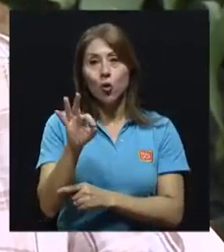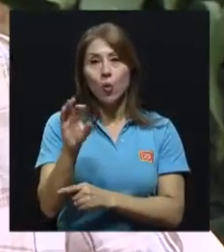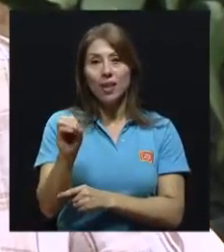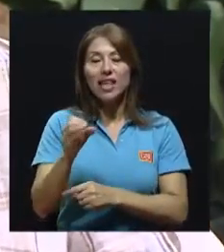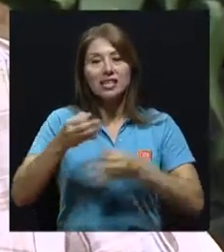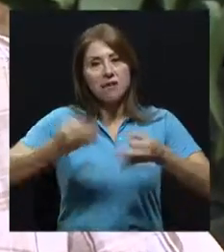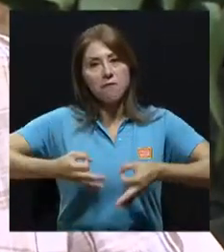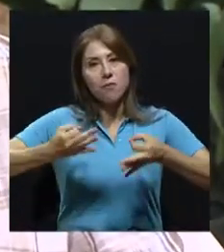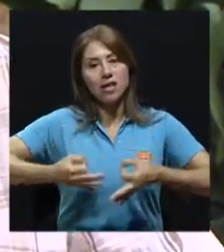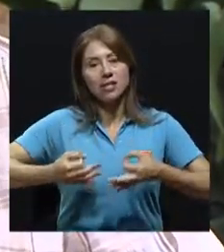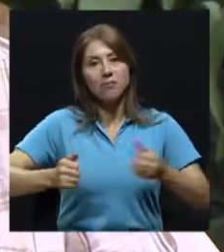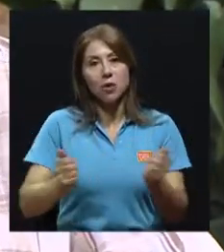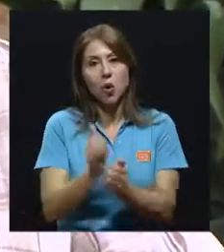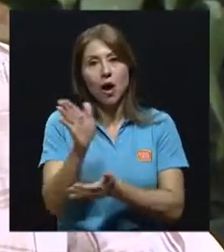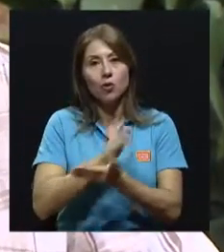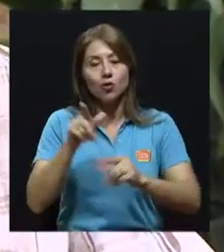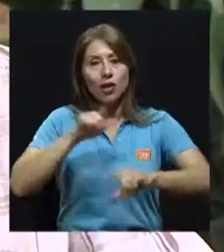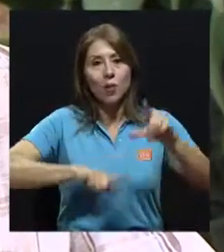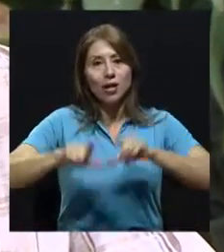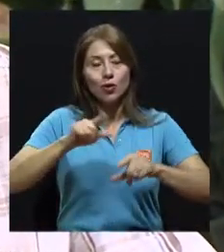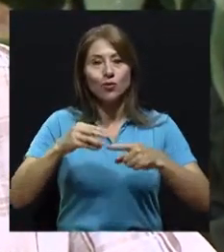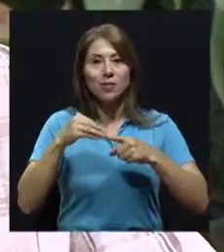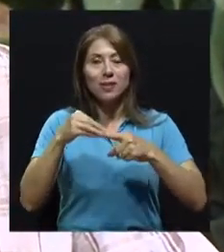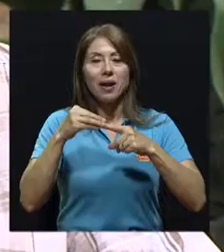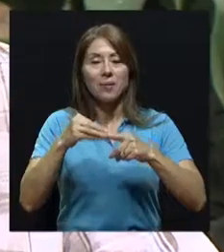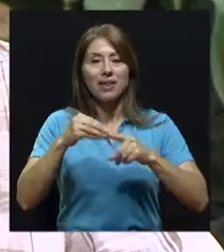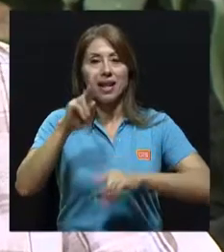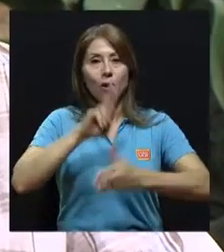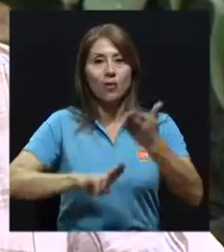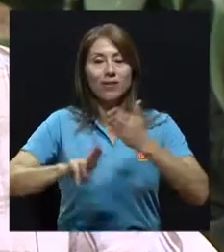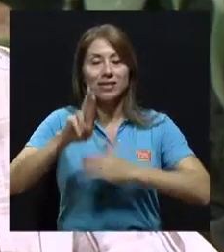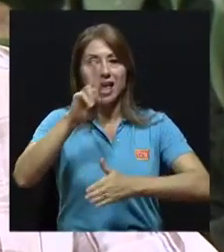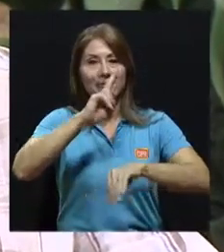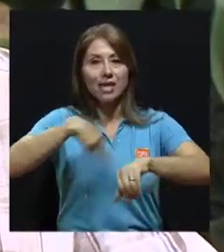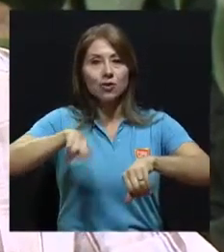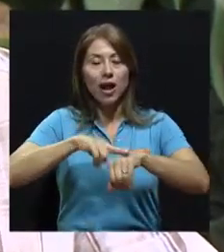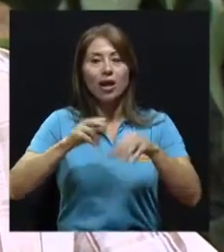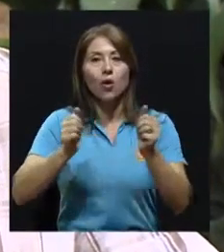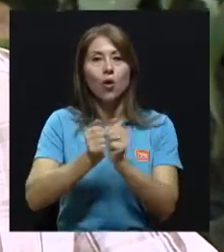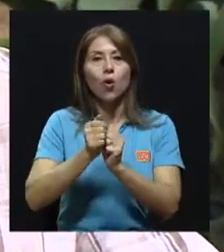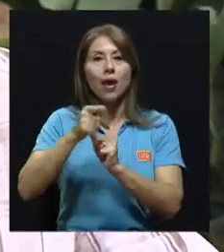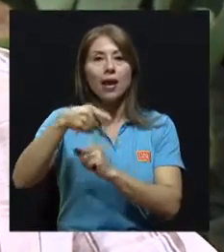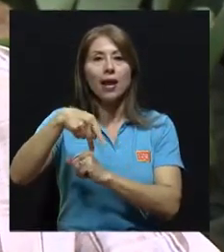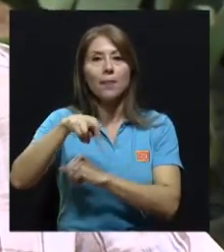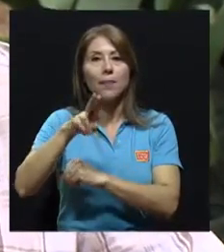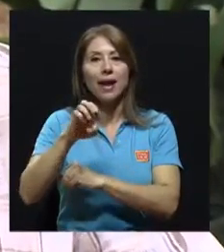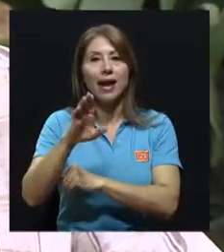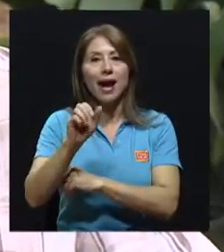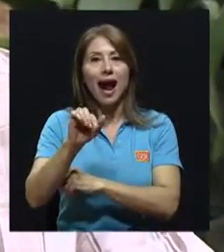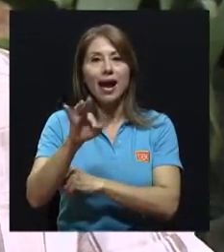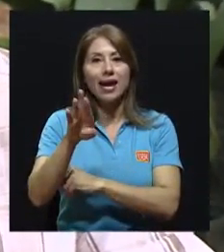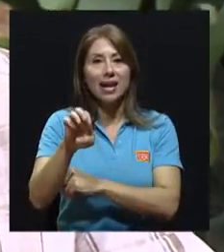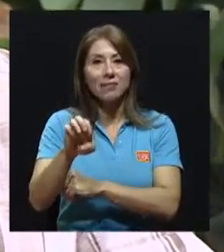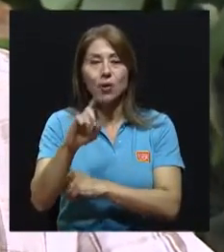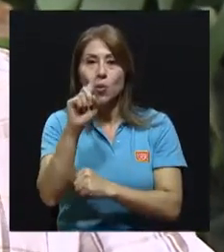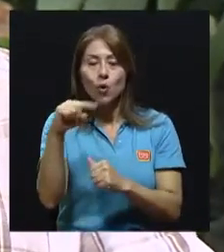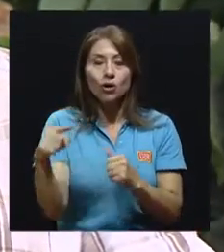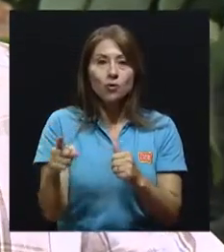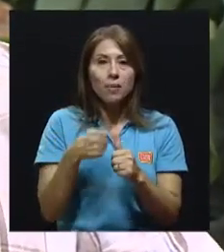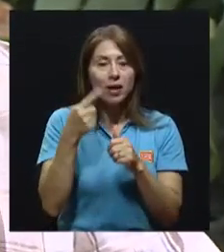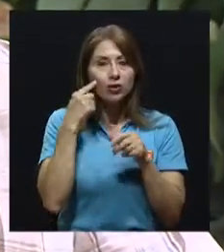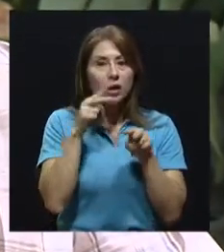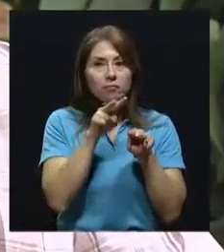situación, ya con algunos laboratorios, bueno, principalmente en Universidad Nacional, con el PECAIRE, que fue uno de los primeros que llegaron a desarrollar el monitoreo.